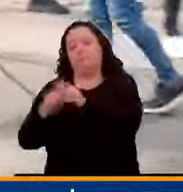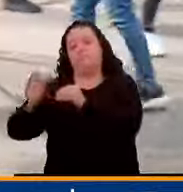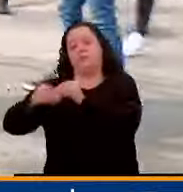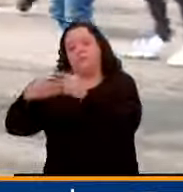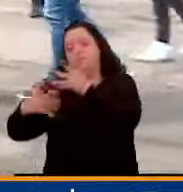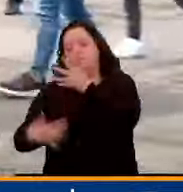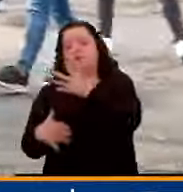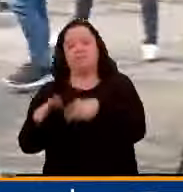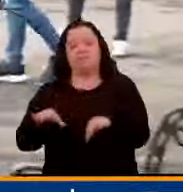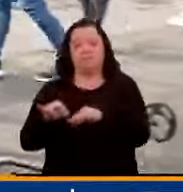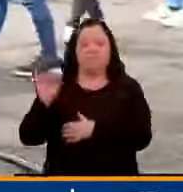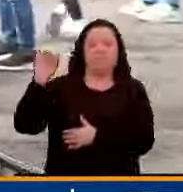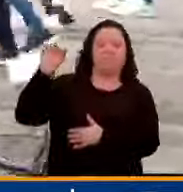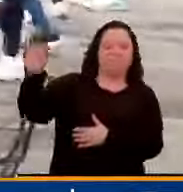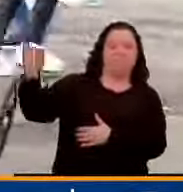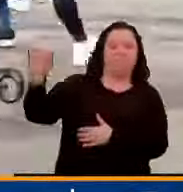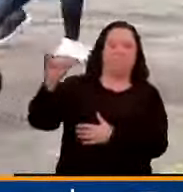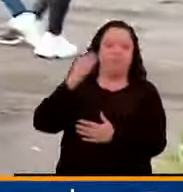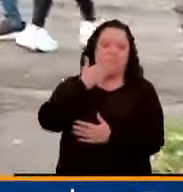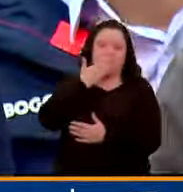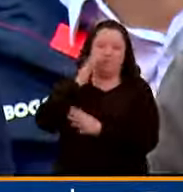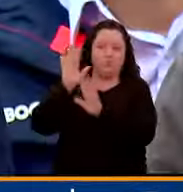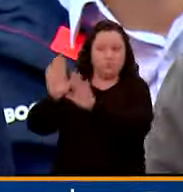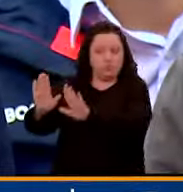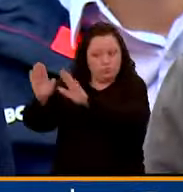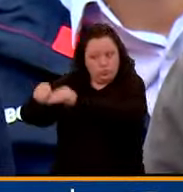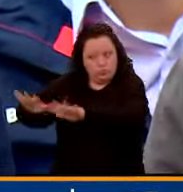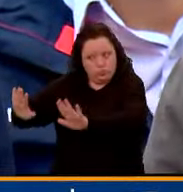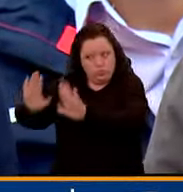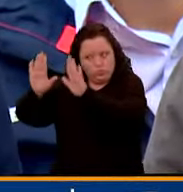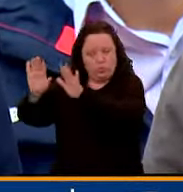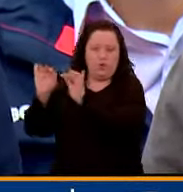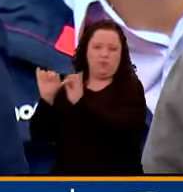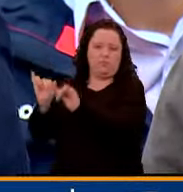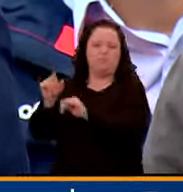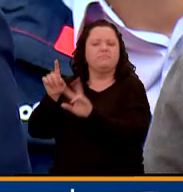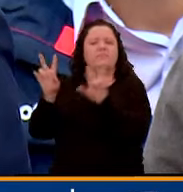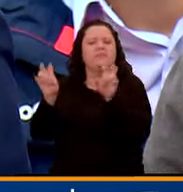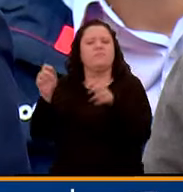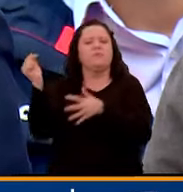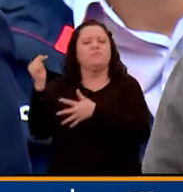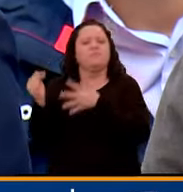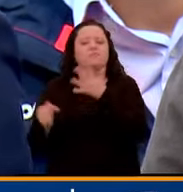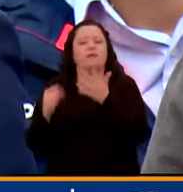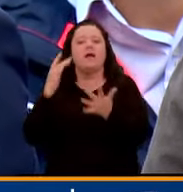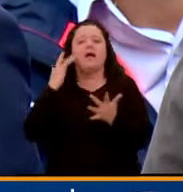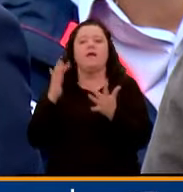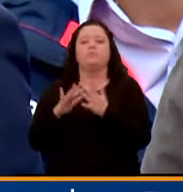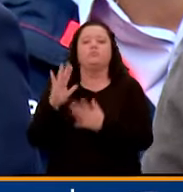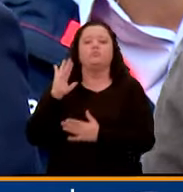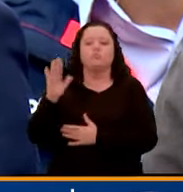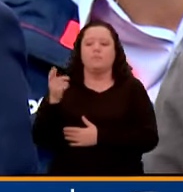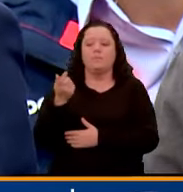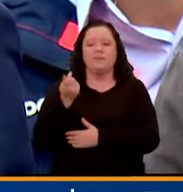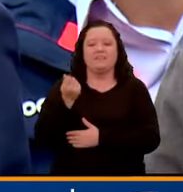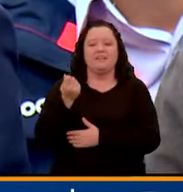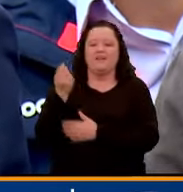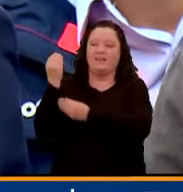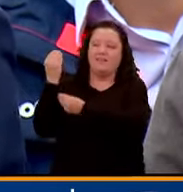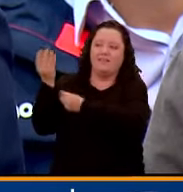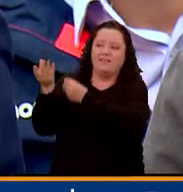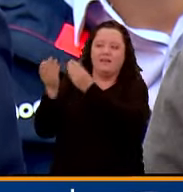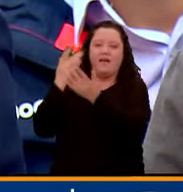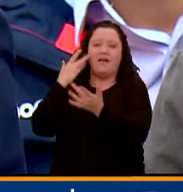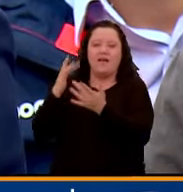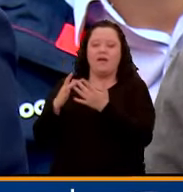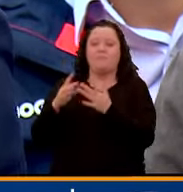permanencia de los indígenas en sus territorios. Lo relativo a las transferencias monetarias que se van a hacer en